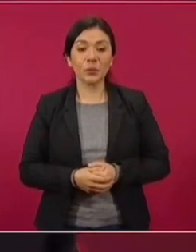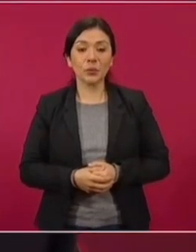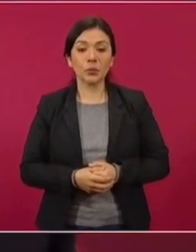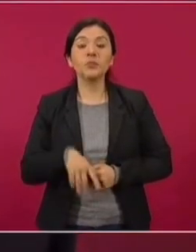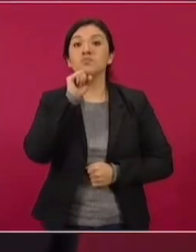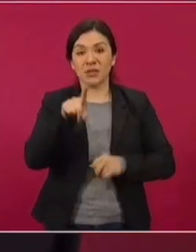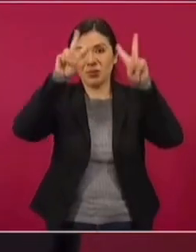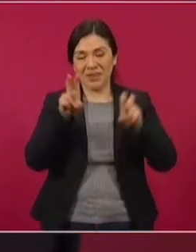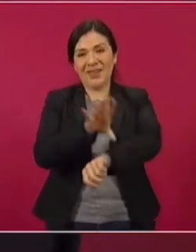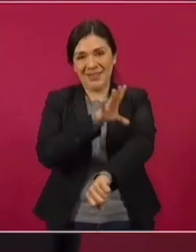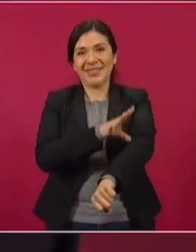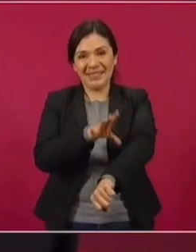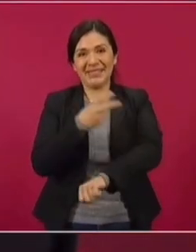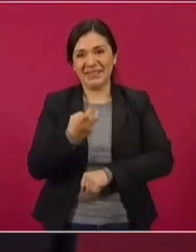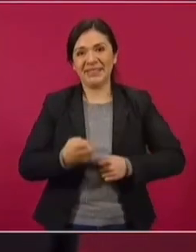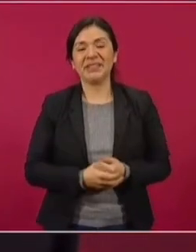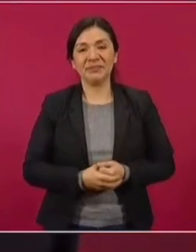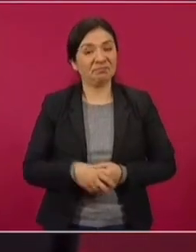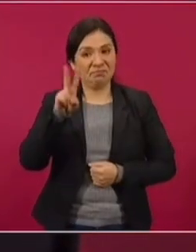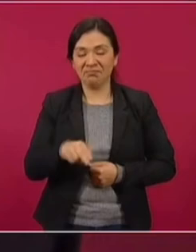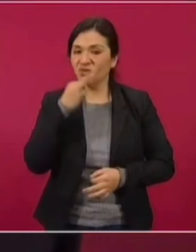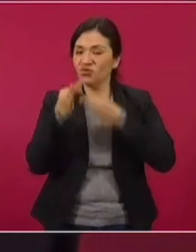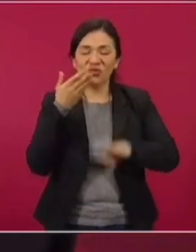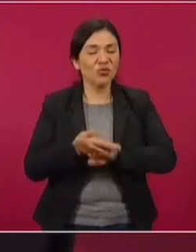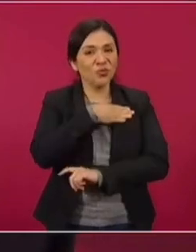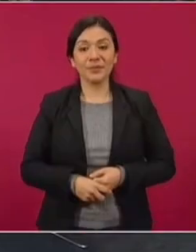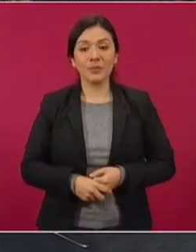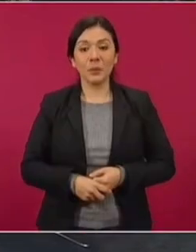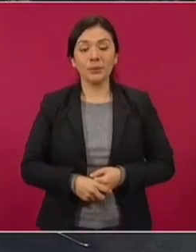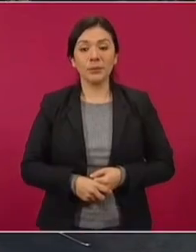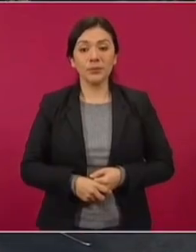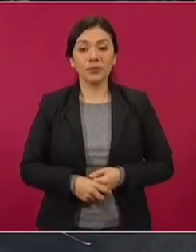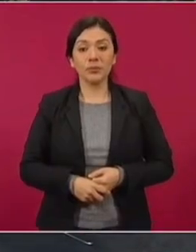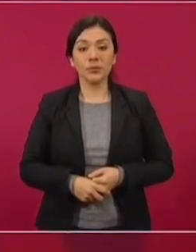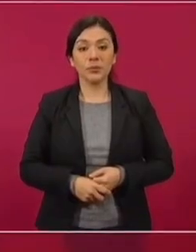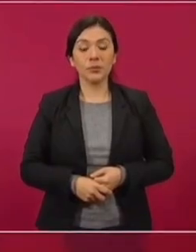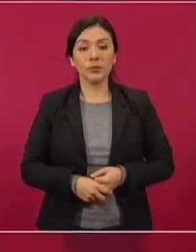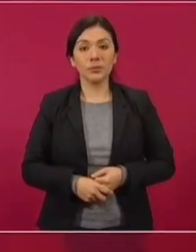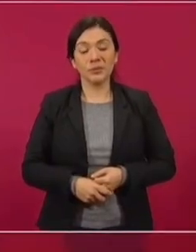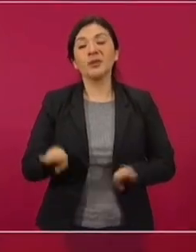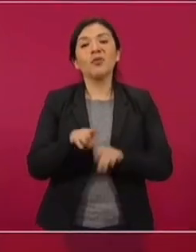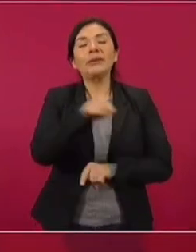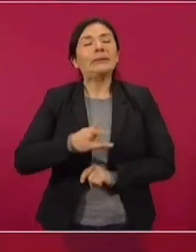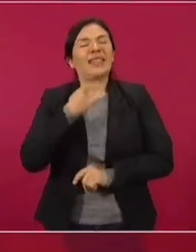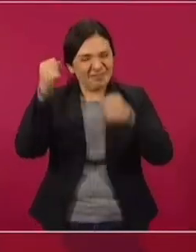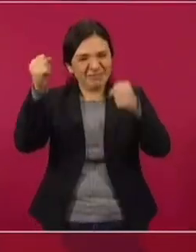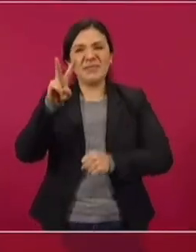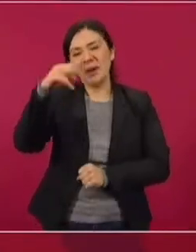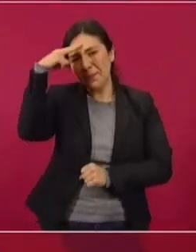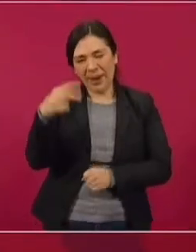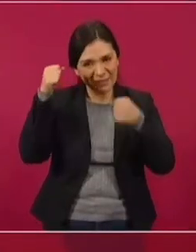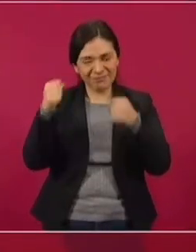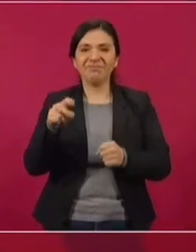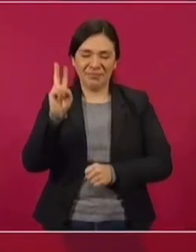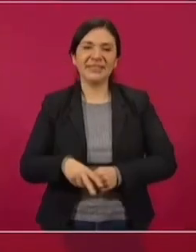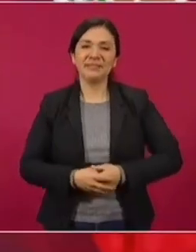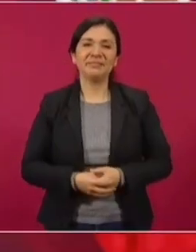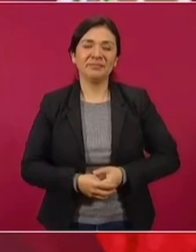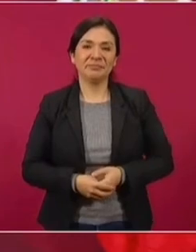sobre energía, una muy buena noticia para poder decir viva México, así con fuerza,